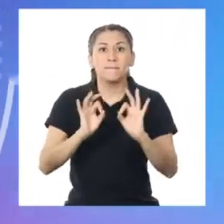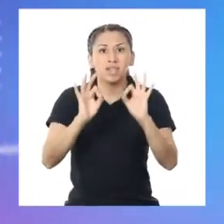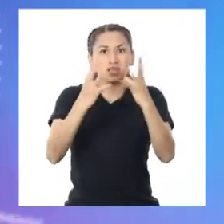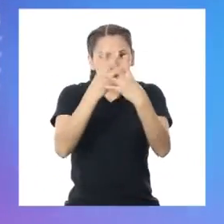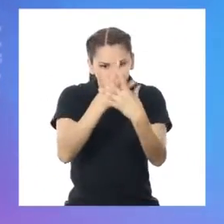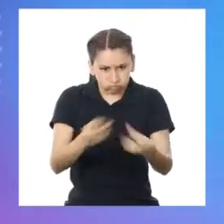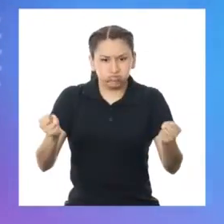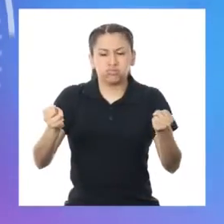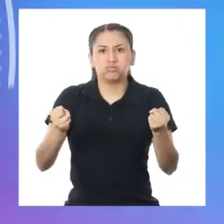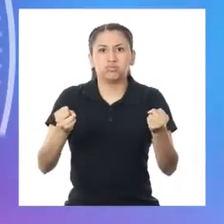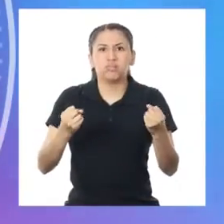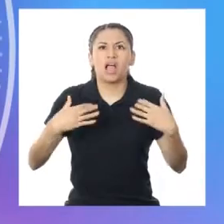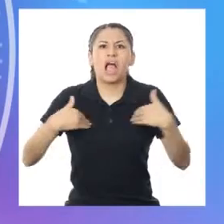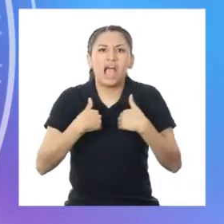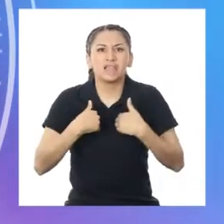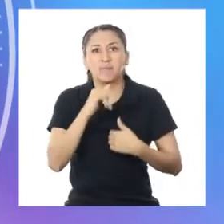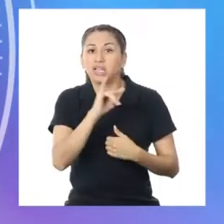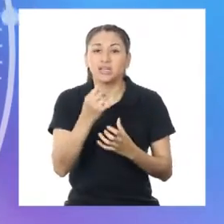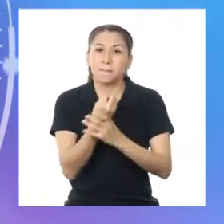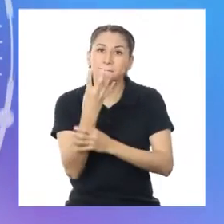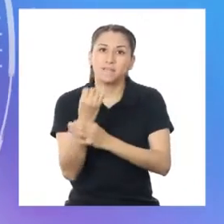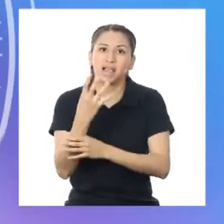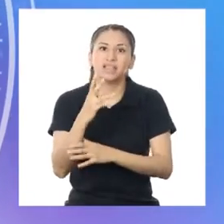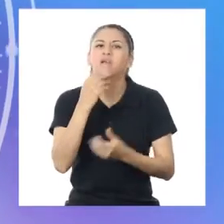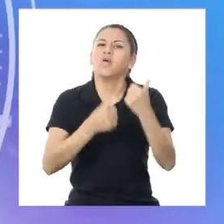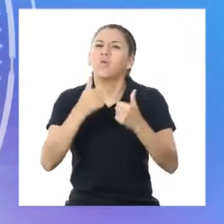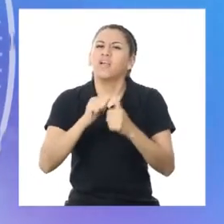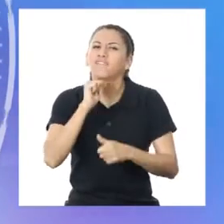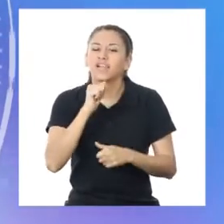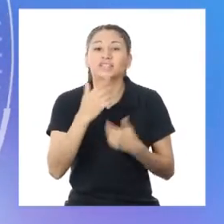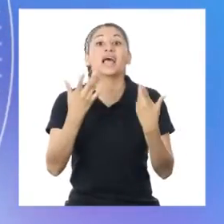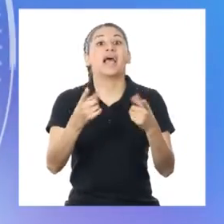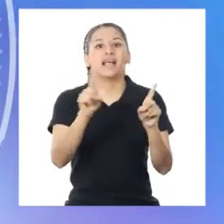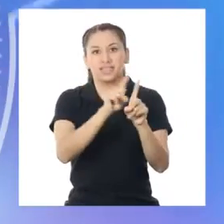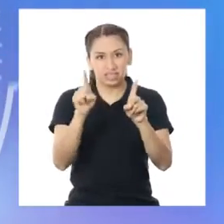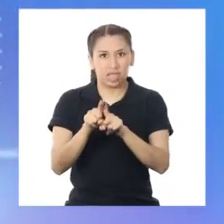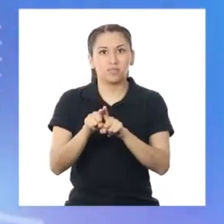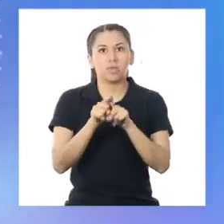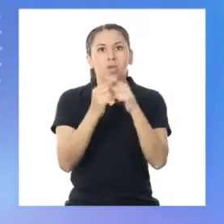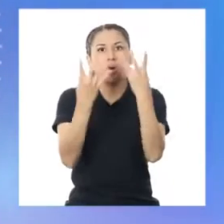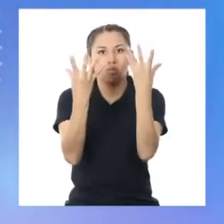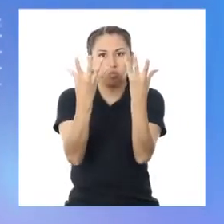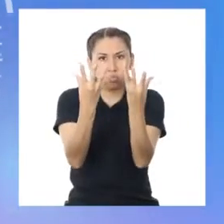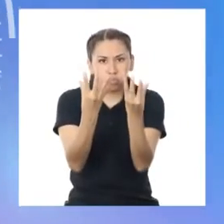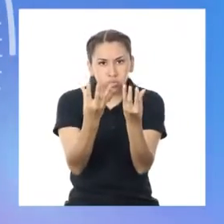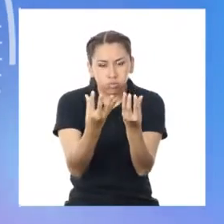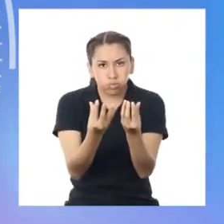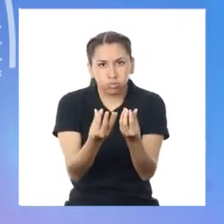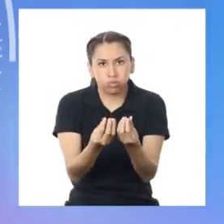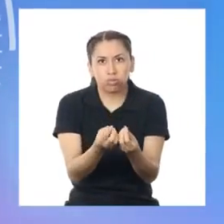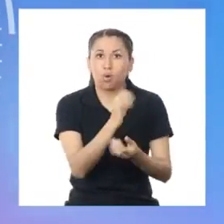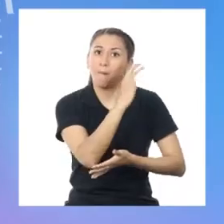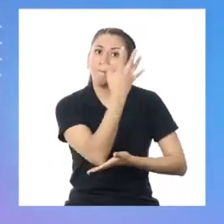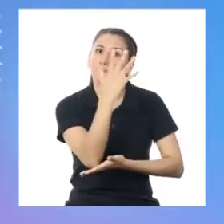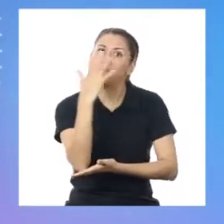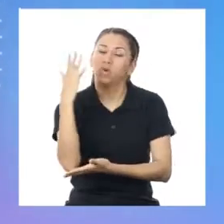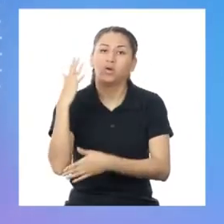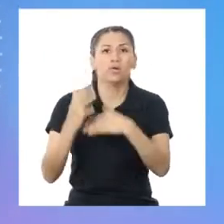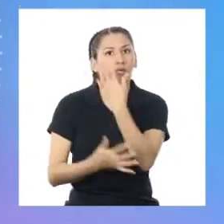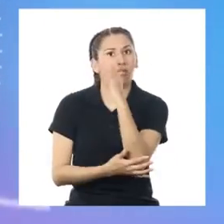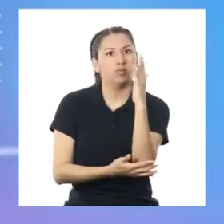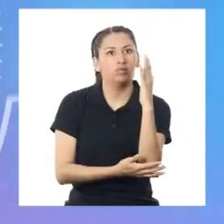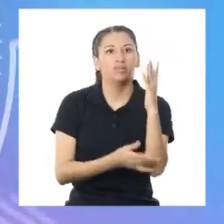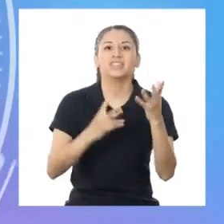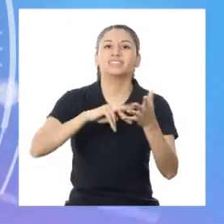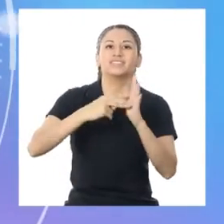flora y fauna del lugar. ¿Cuál falta? ¡Ya sé! Causa la degradación de los bosques. Es